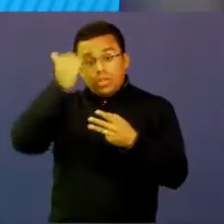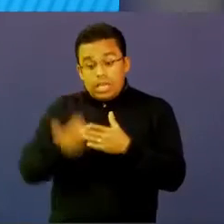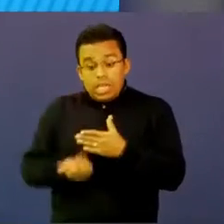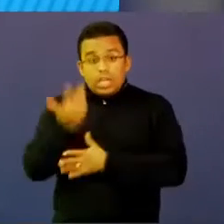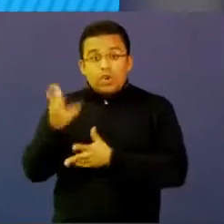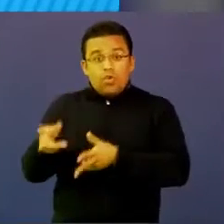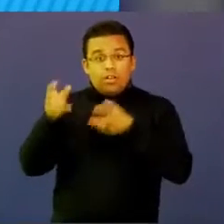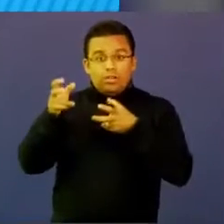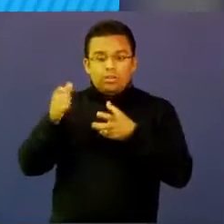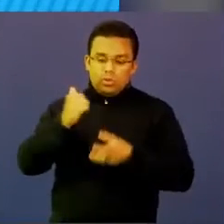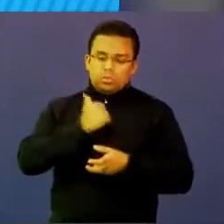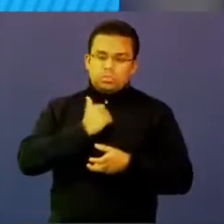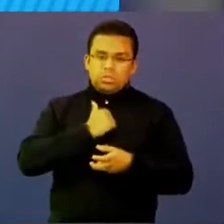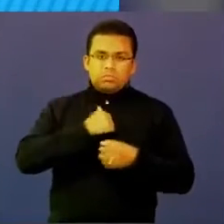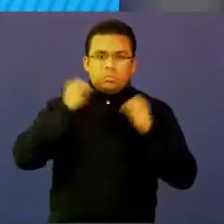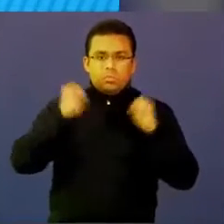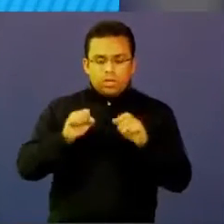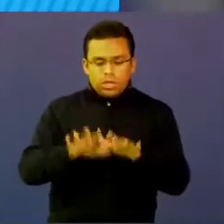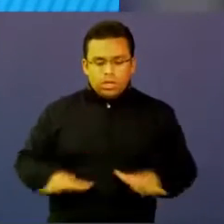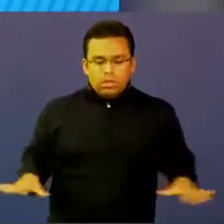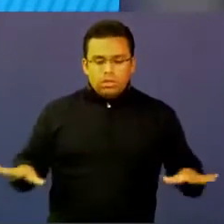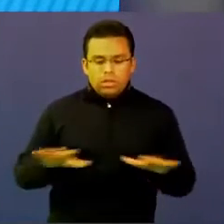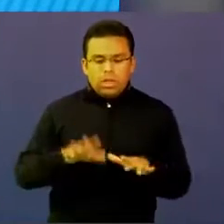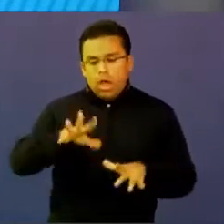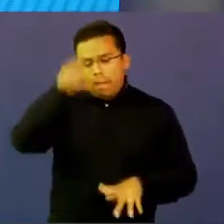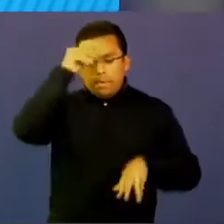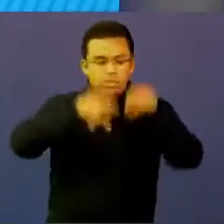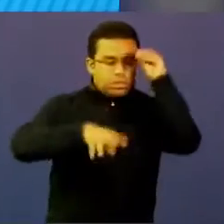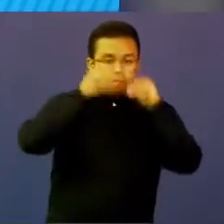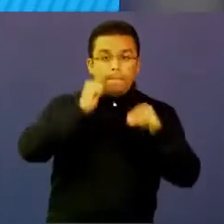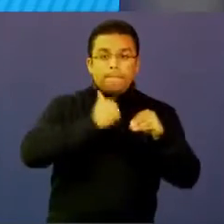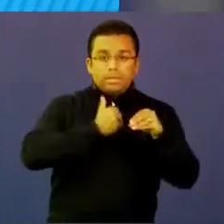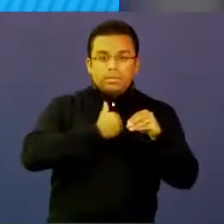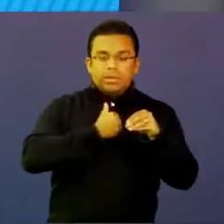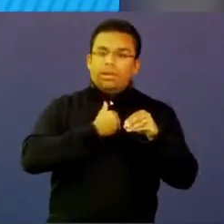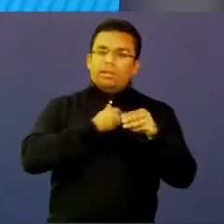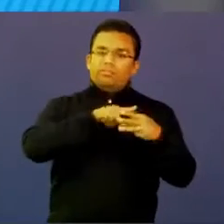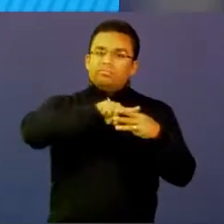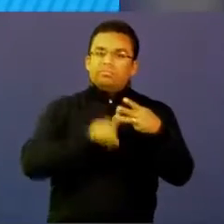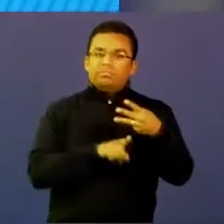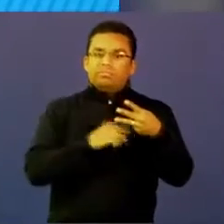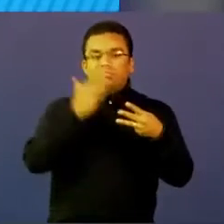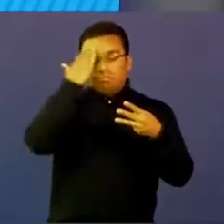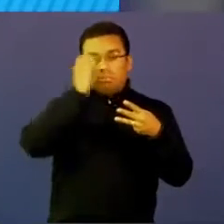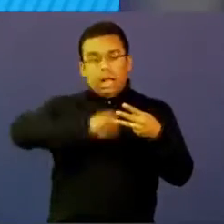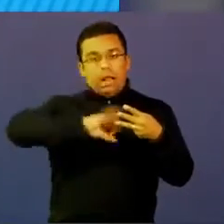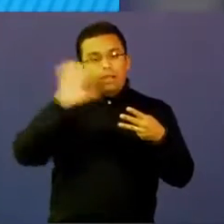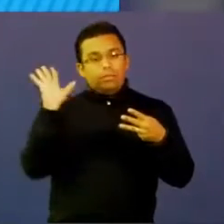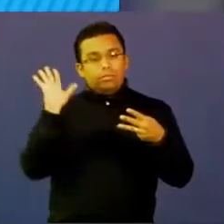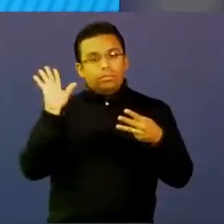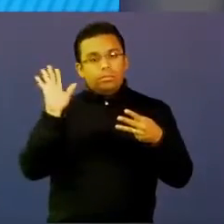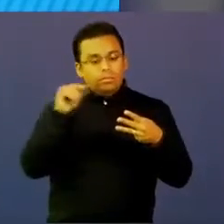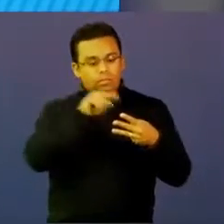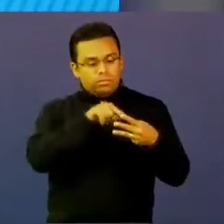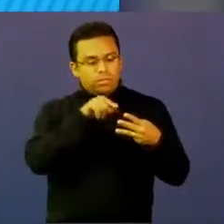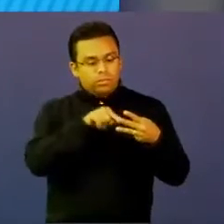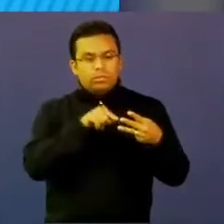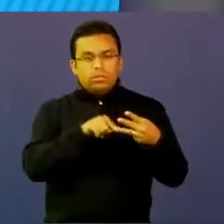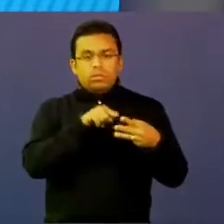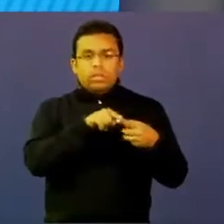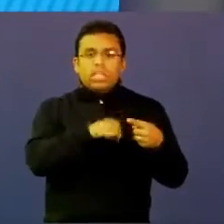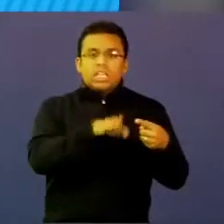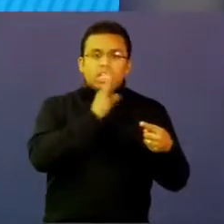autónomas puede diseñar ambientes de aprendizaje. Entonces, pienso que la tenemos clara. Sabemos con quién, cómo,